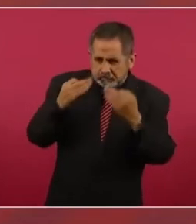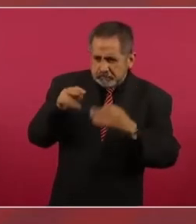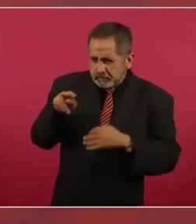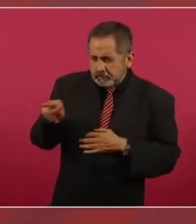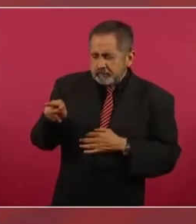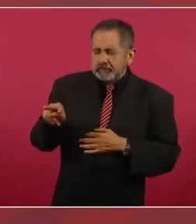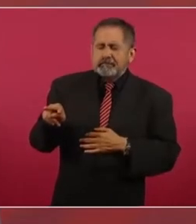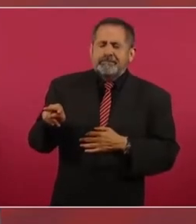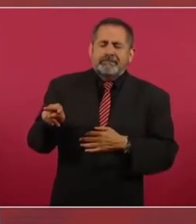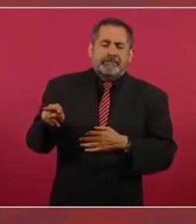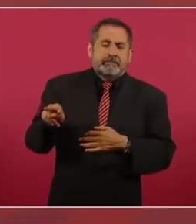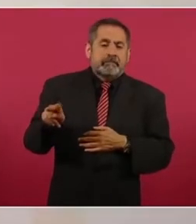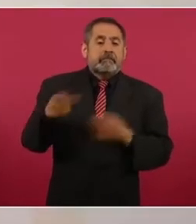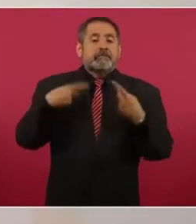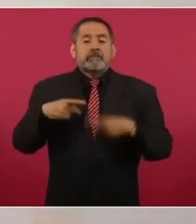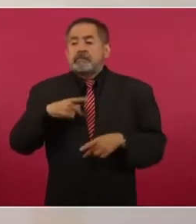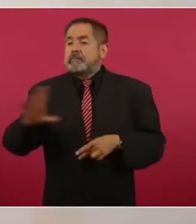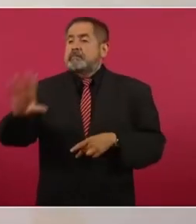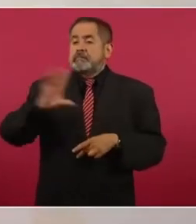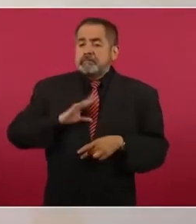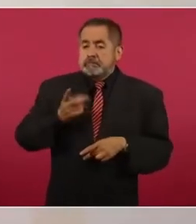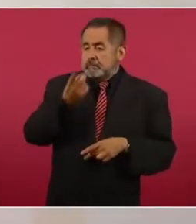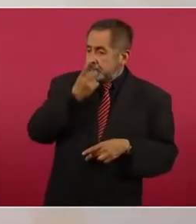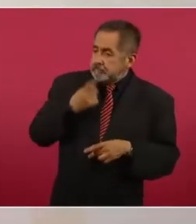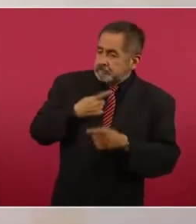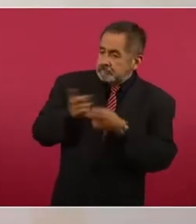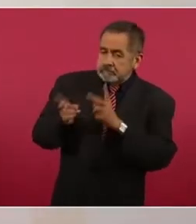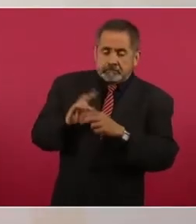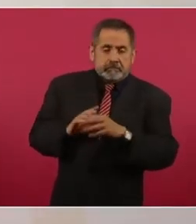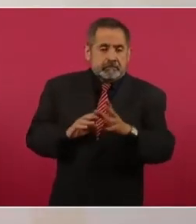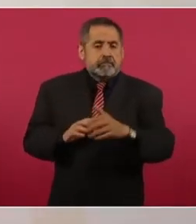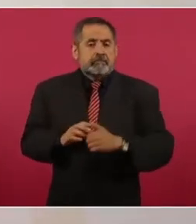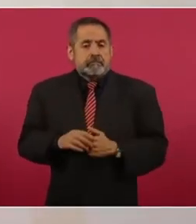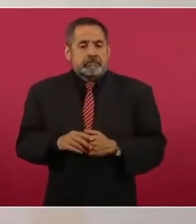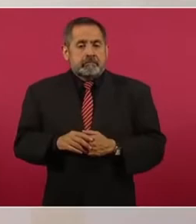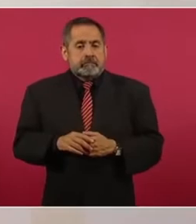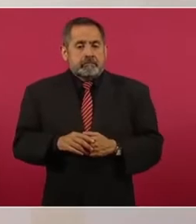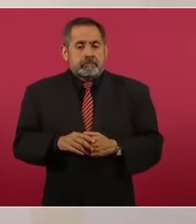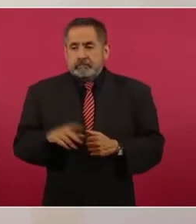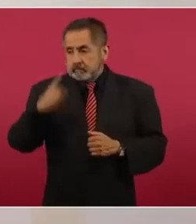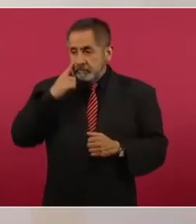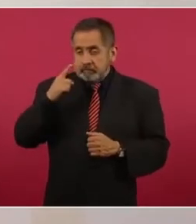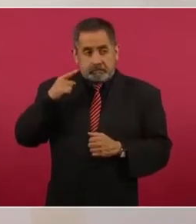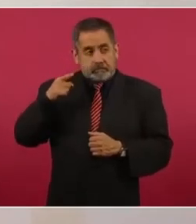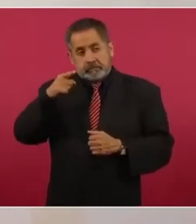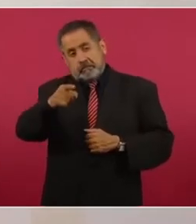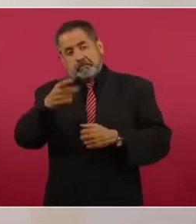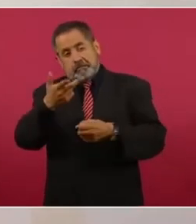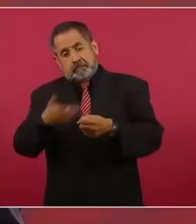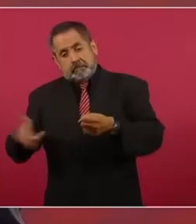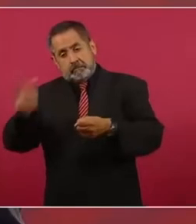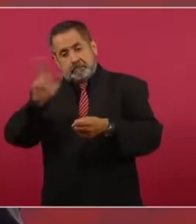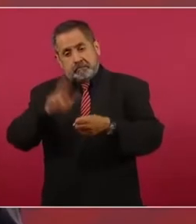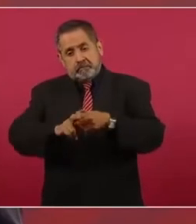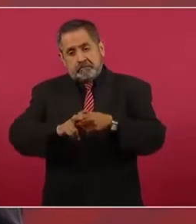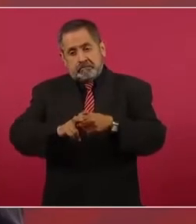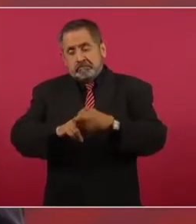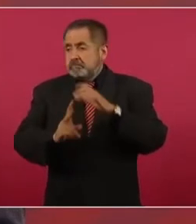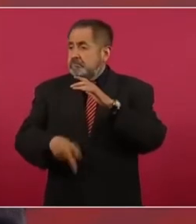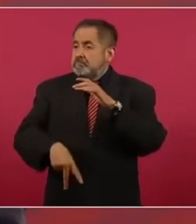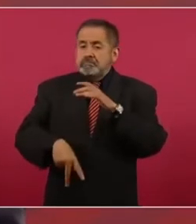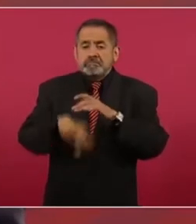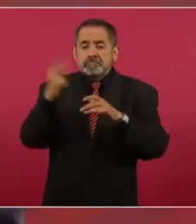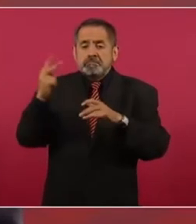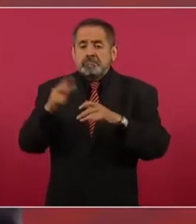¿Qué me dice la gente? Un hospital abandonado,